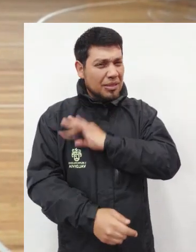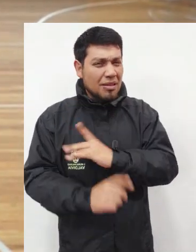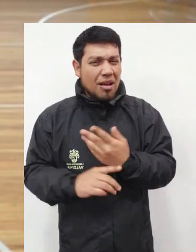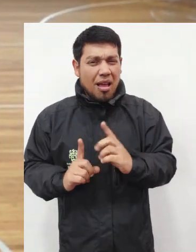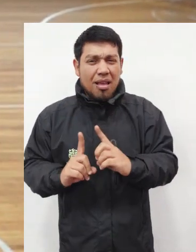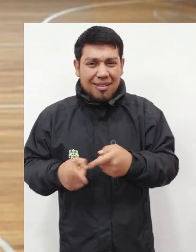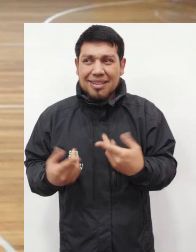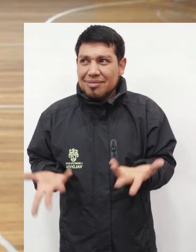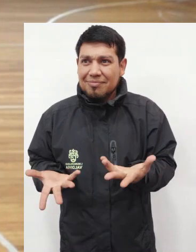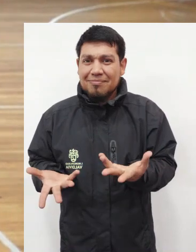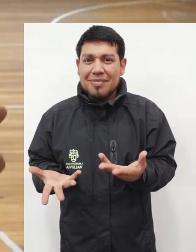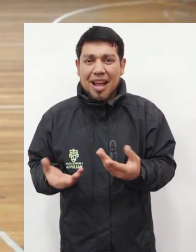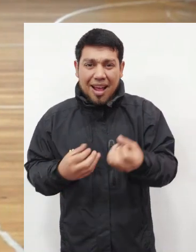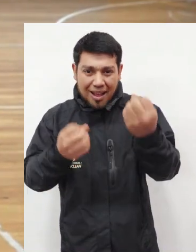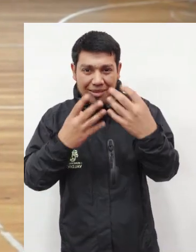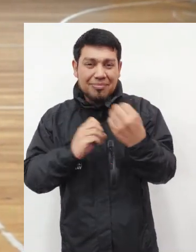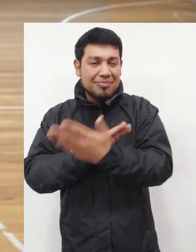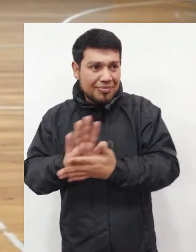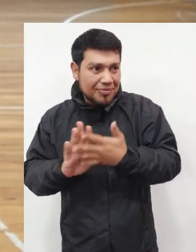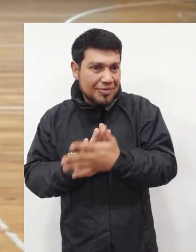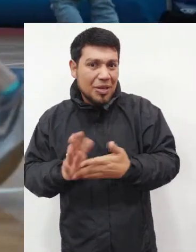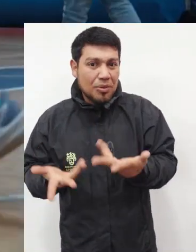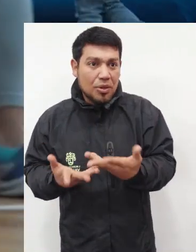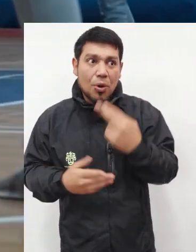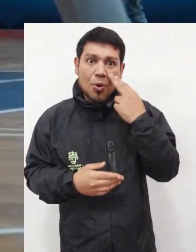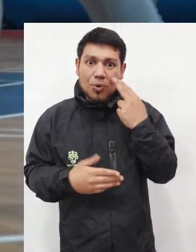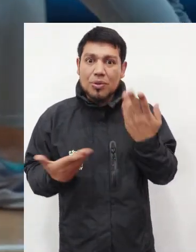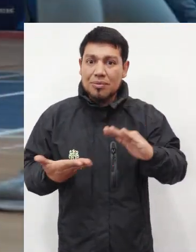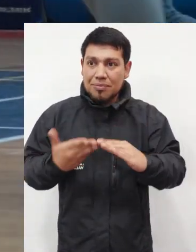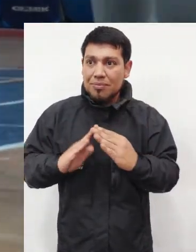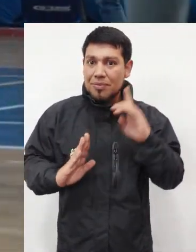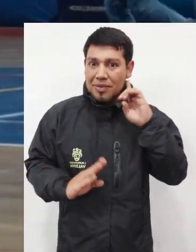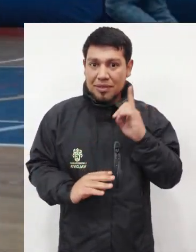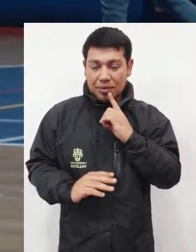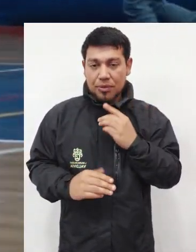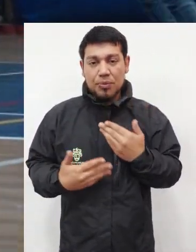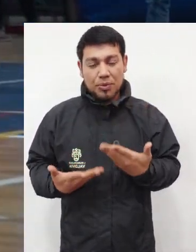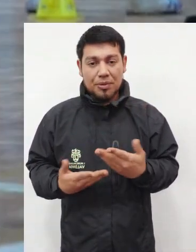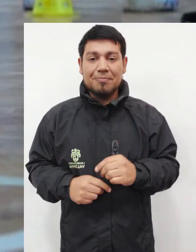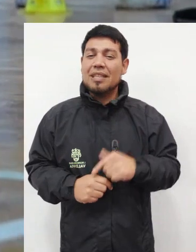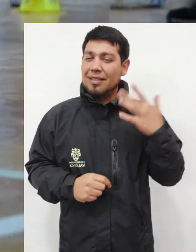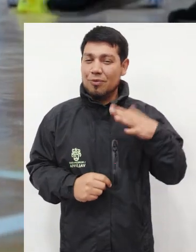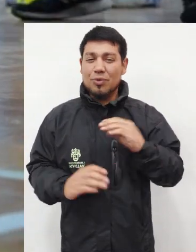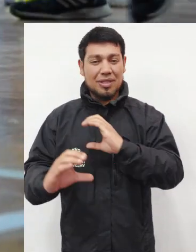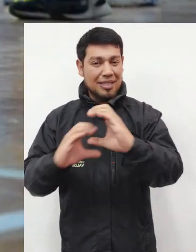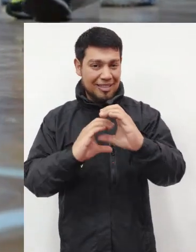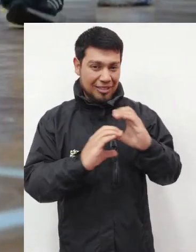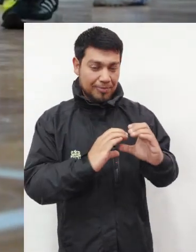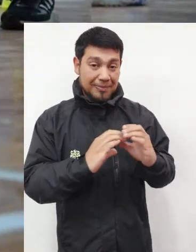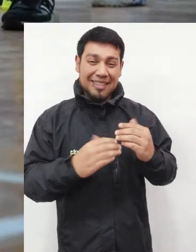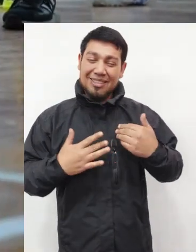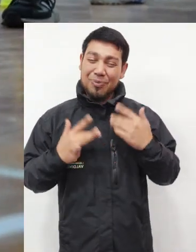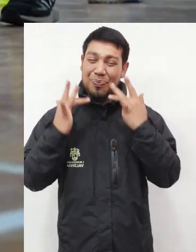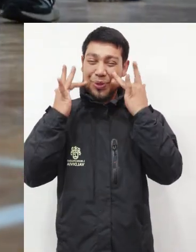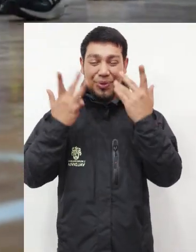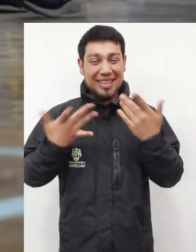aprenda sobre todos los servicios públicos, todos los lugares de Valdivia que se necesita la comunicación con